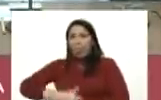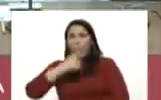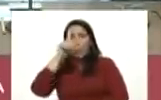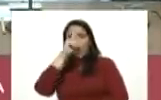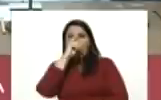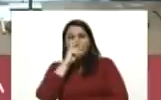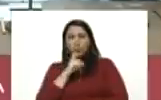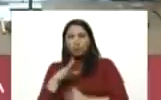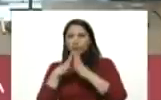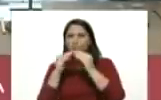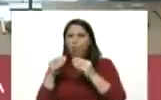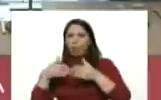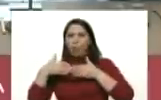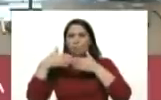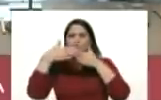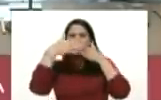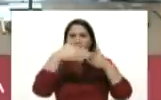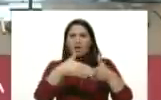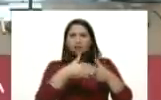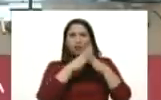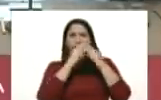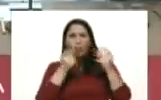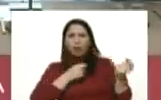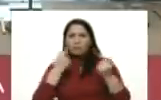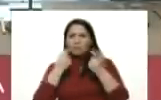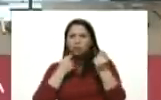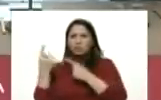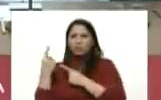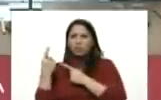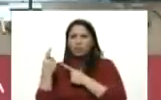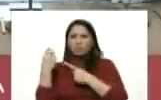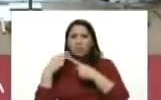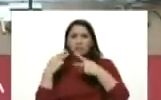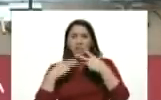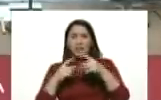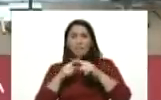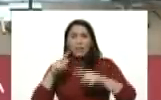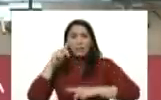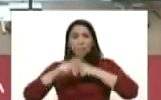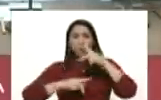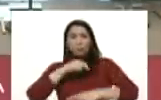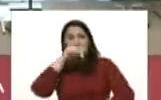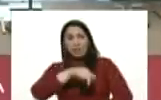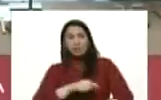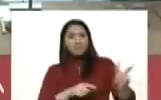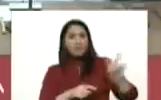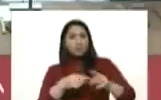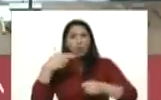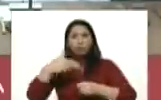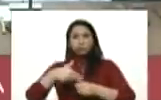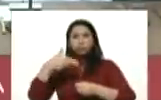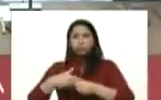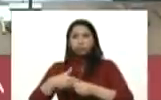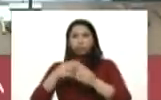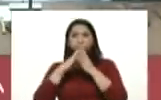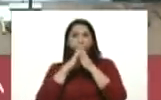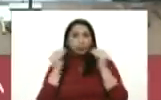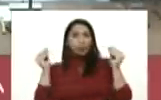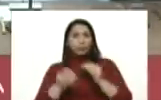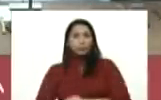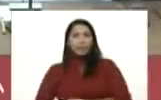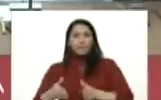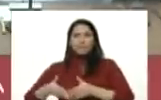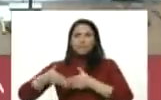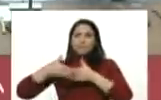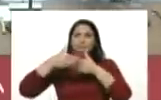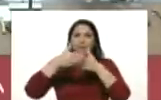barcos todas las importaciones de insumos para producir en Venezuela la gasolina todos los barcos